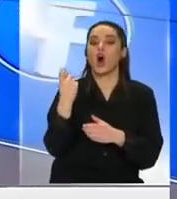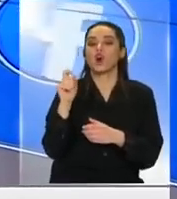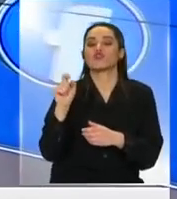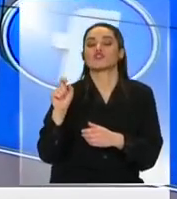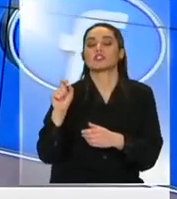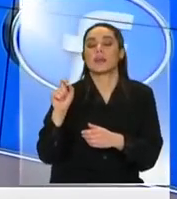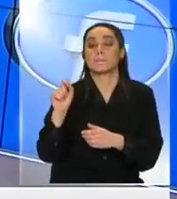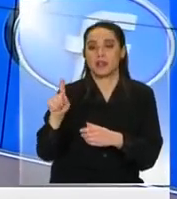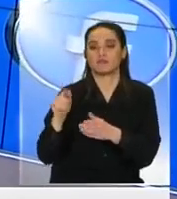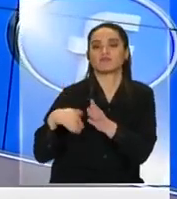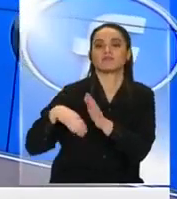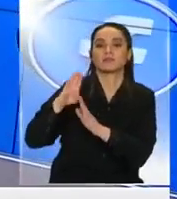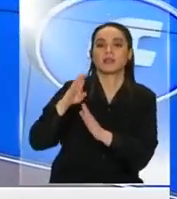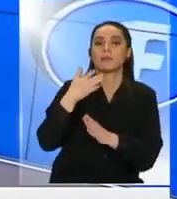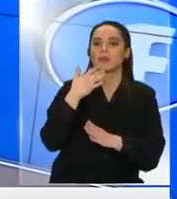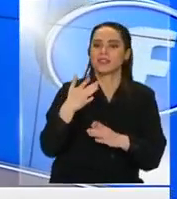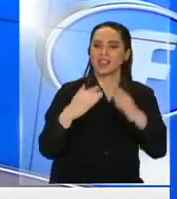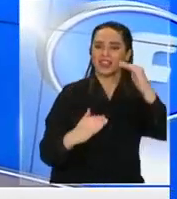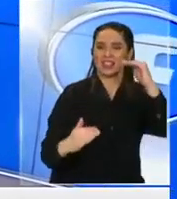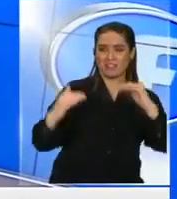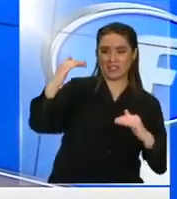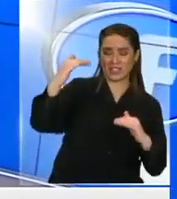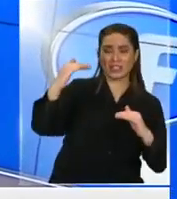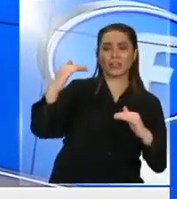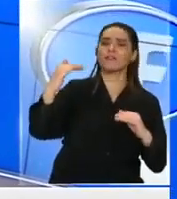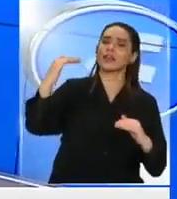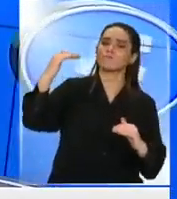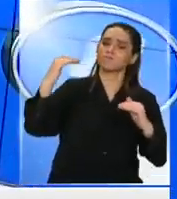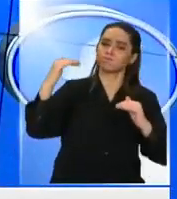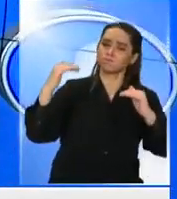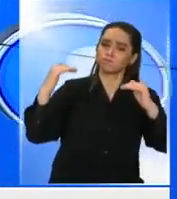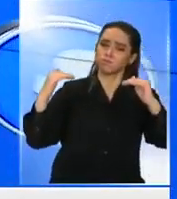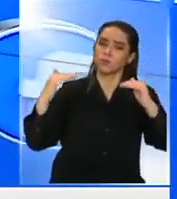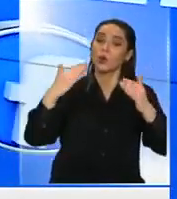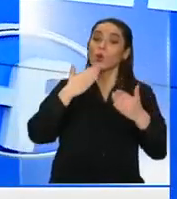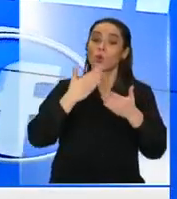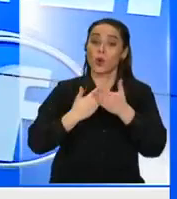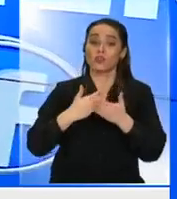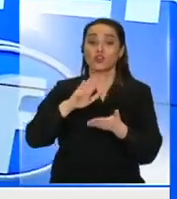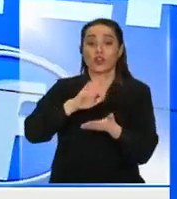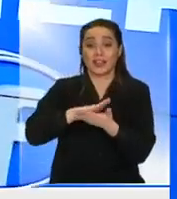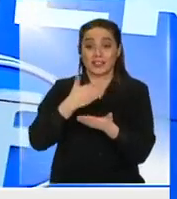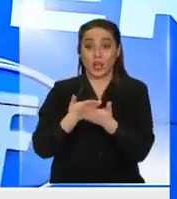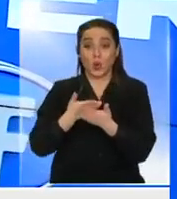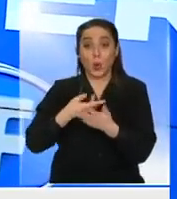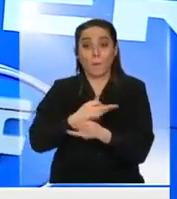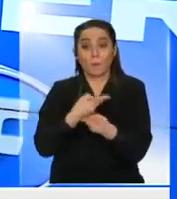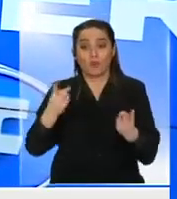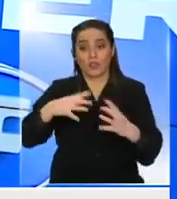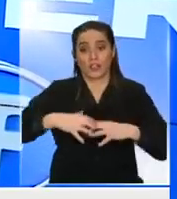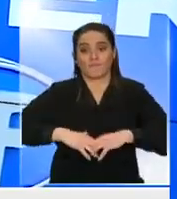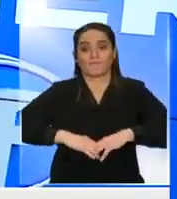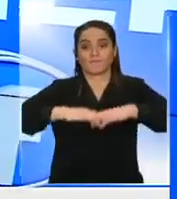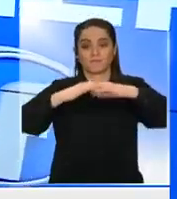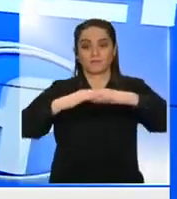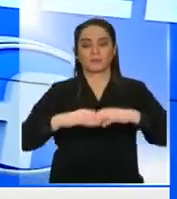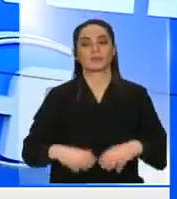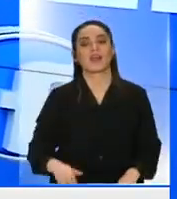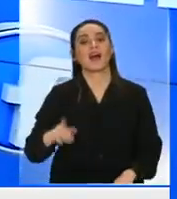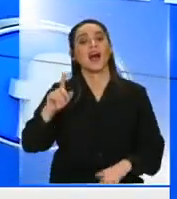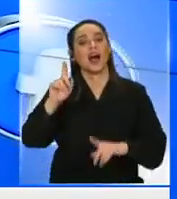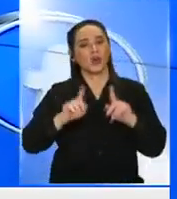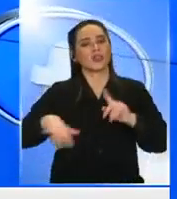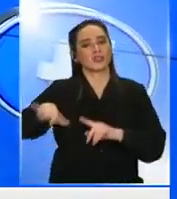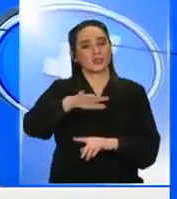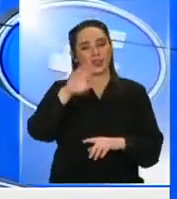que son abusivas y que son inaceptables vayan terminando en la medida que fortalezcamos al sistema de salud pública hay locuras a veces me tocó el caso de Rafita el